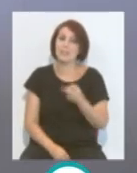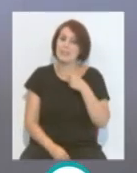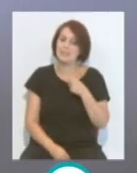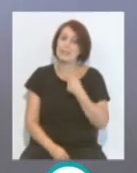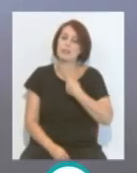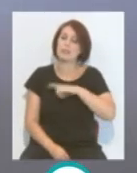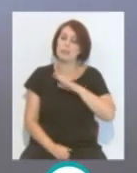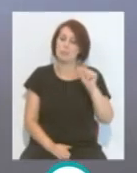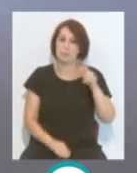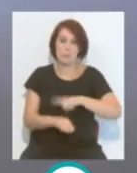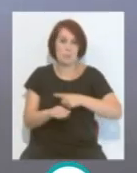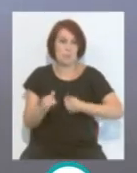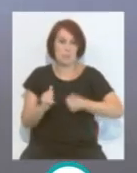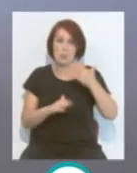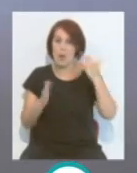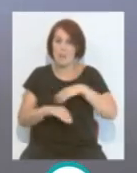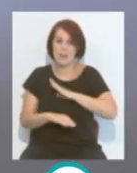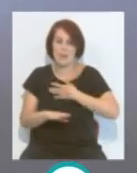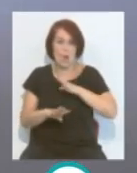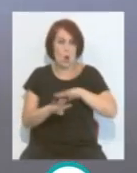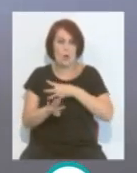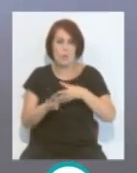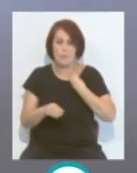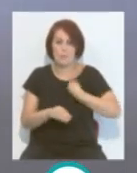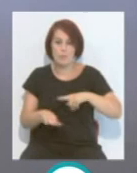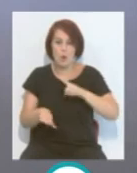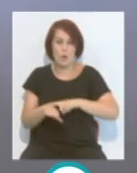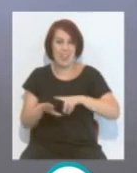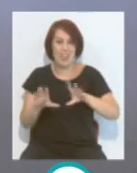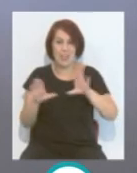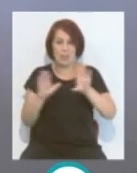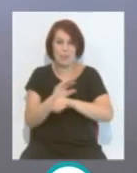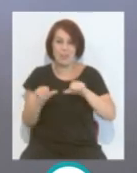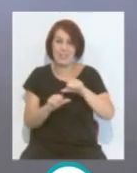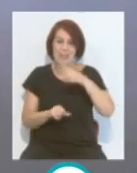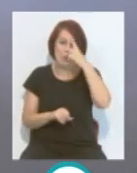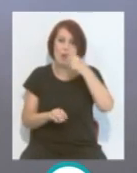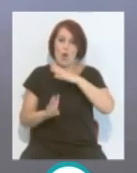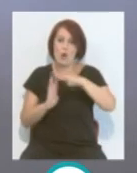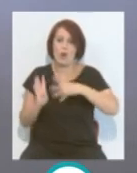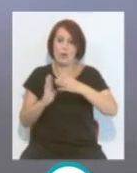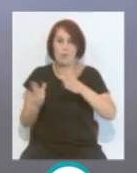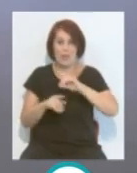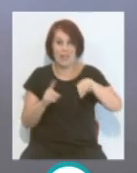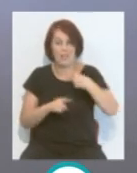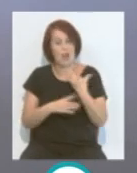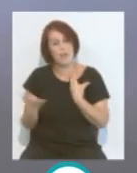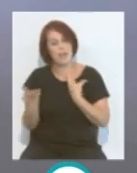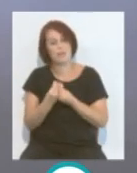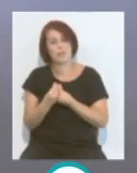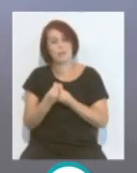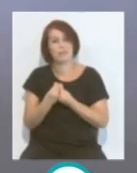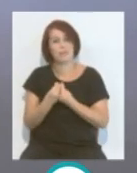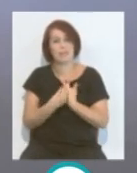nos despedimos sin tiempo para más. Volveremos mañana a nuestro horario habitual a partir de las 10 de la noche. Recuerden con el calendario de la próxima temporada y acompañados